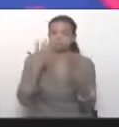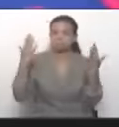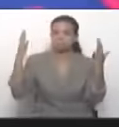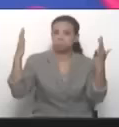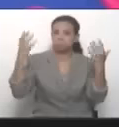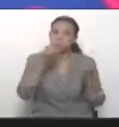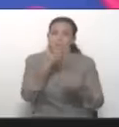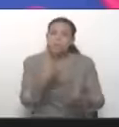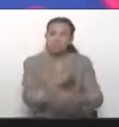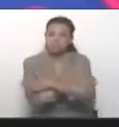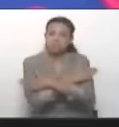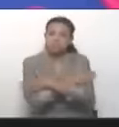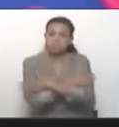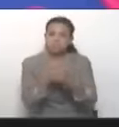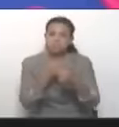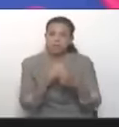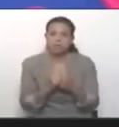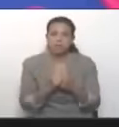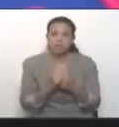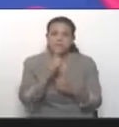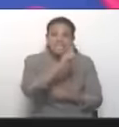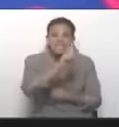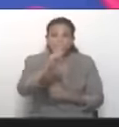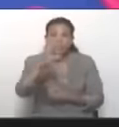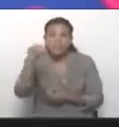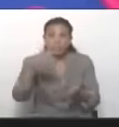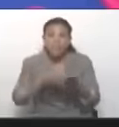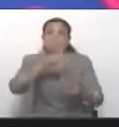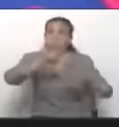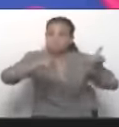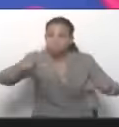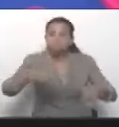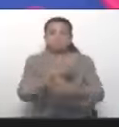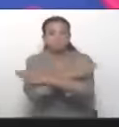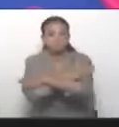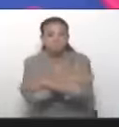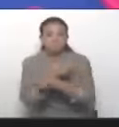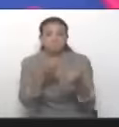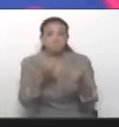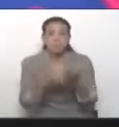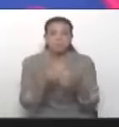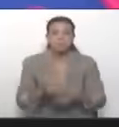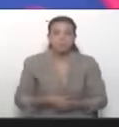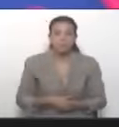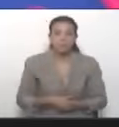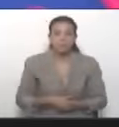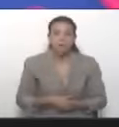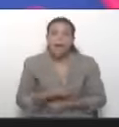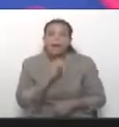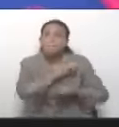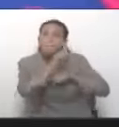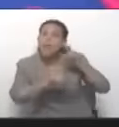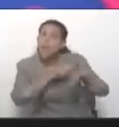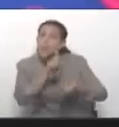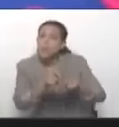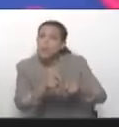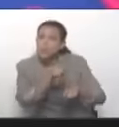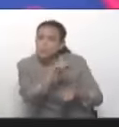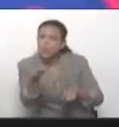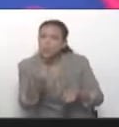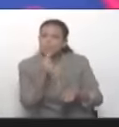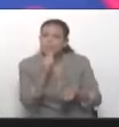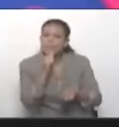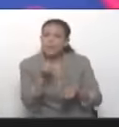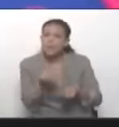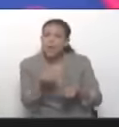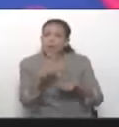Muy bien. 120.000. Muy bien. Y les pregunto, ¿y ustedes no dicen